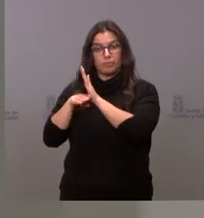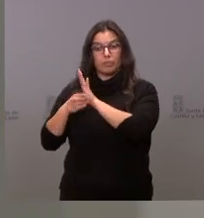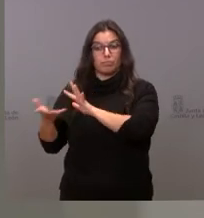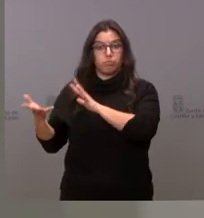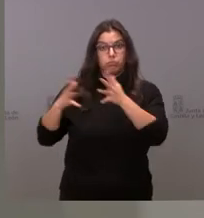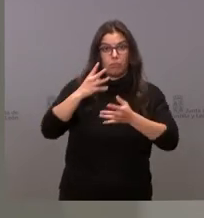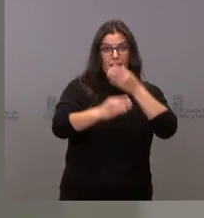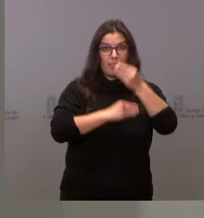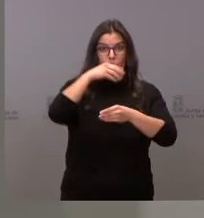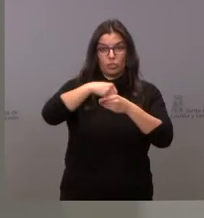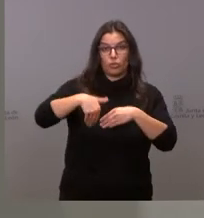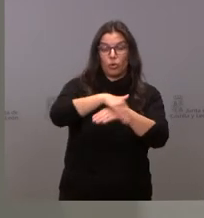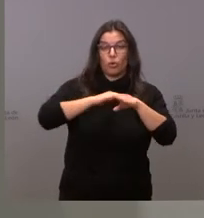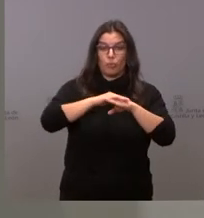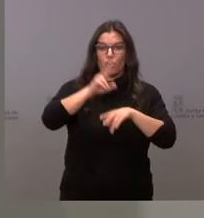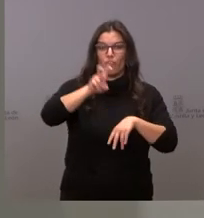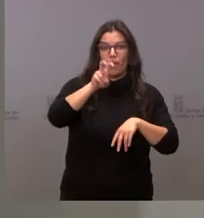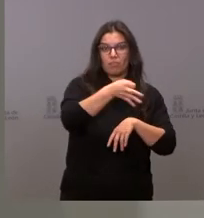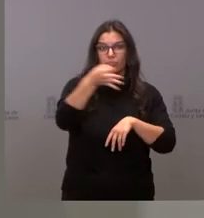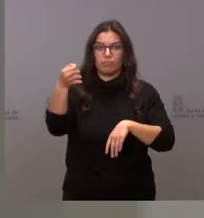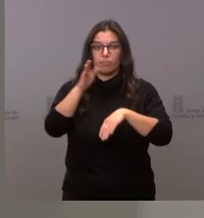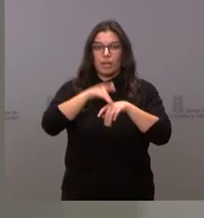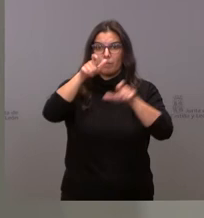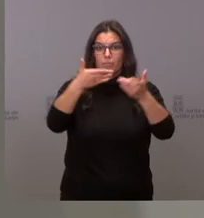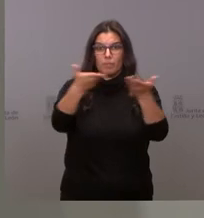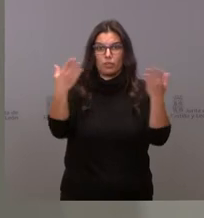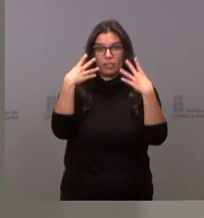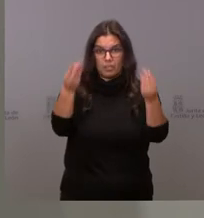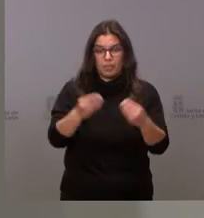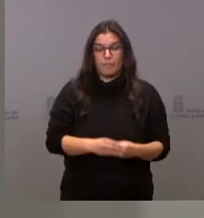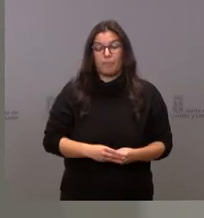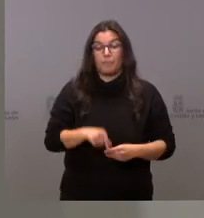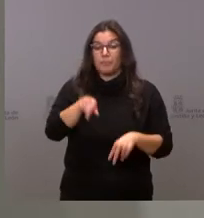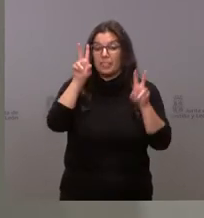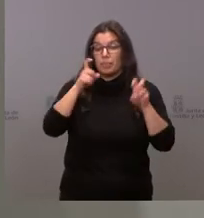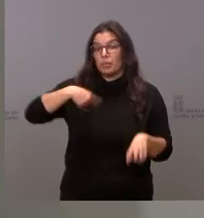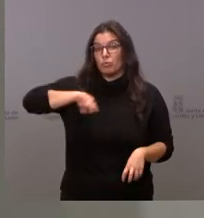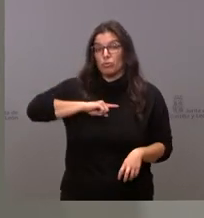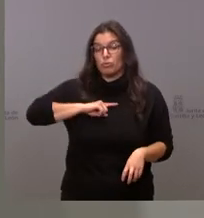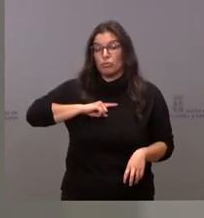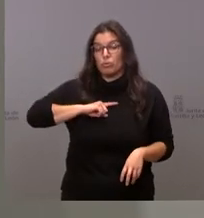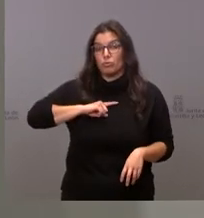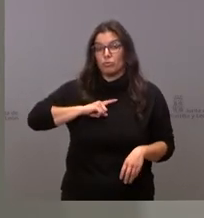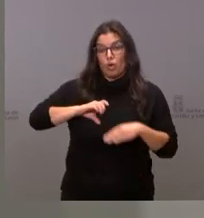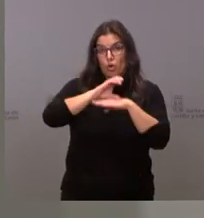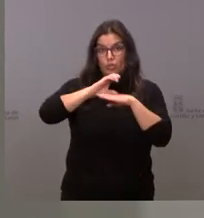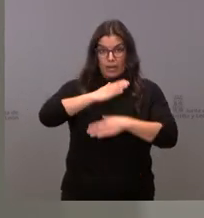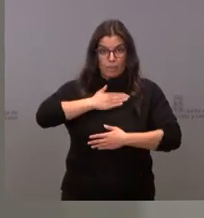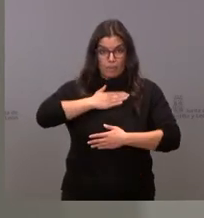gobierno de la comunidad sean eficaces para poder explicarlas a los ciudadanos decirle que a este respecto nosotros en las consejerías que